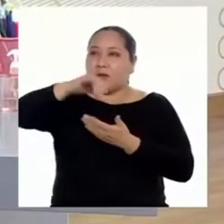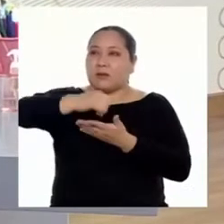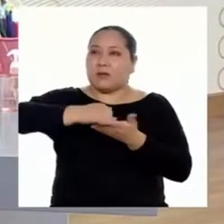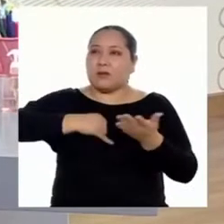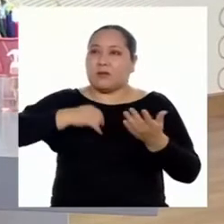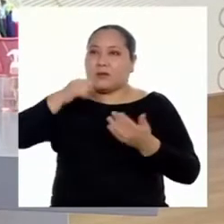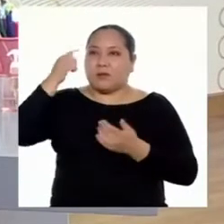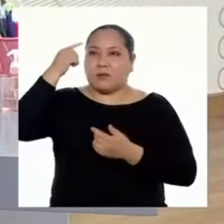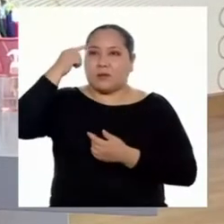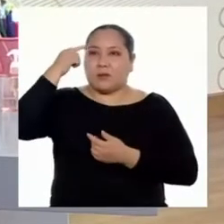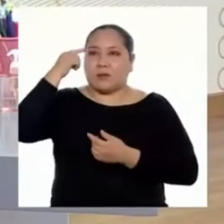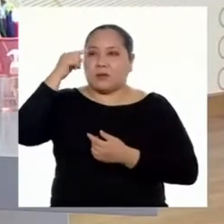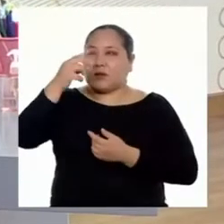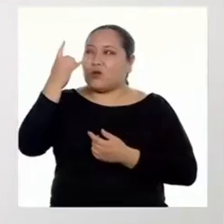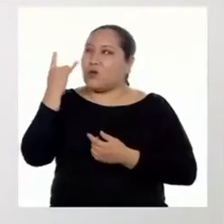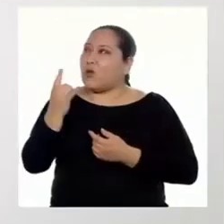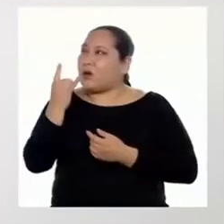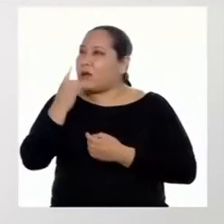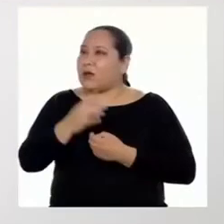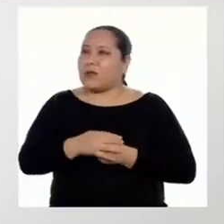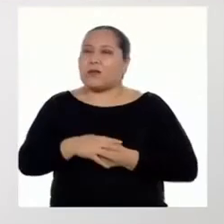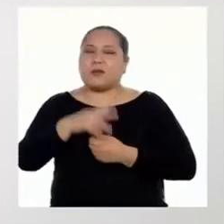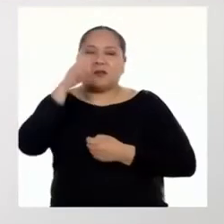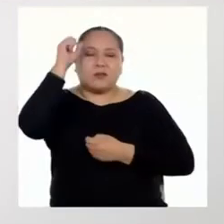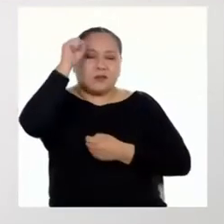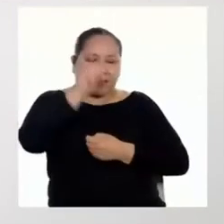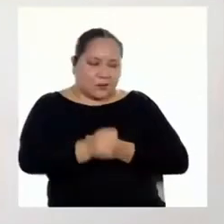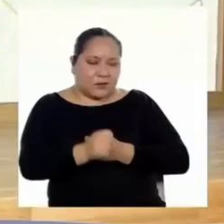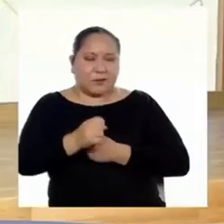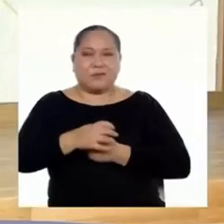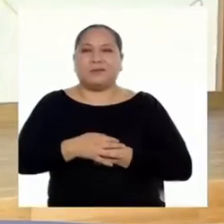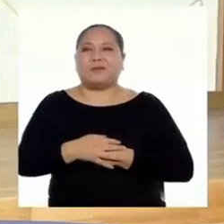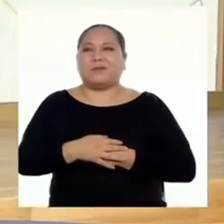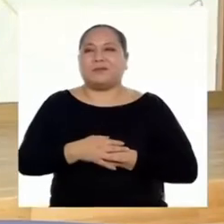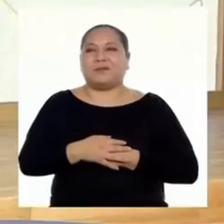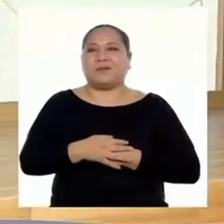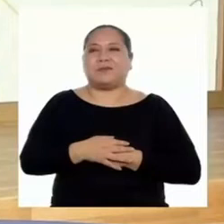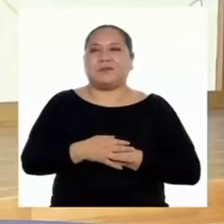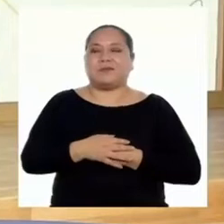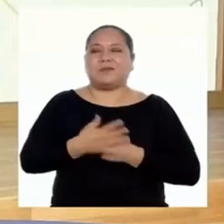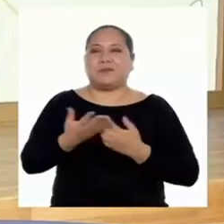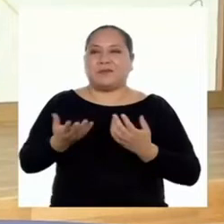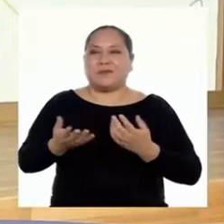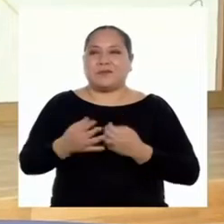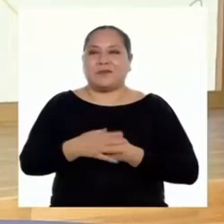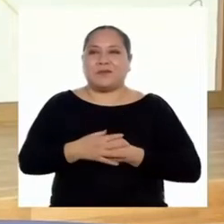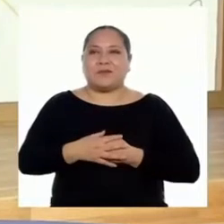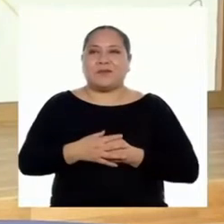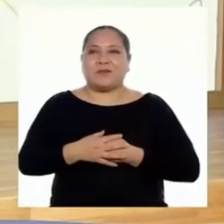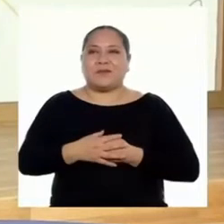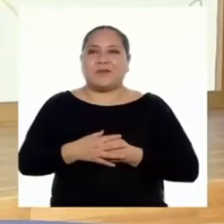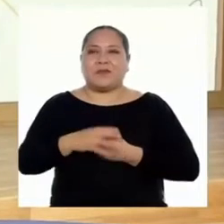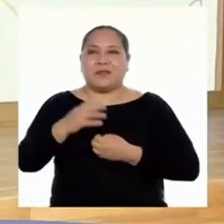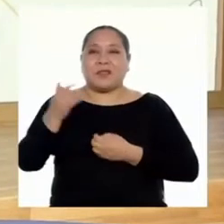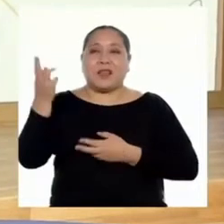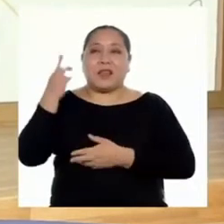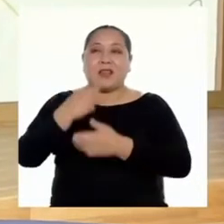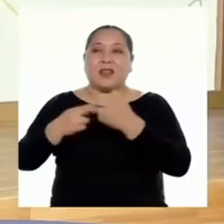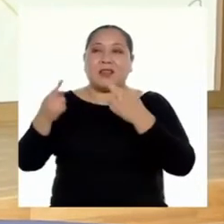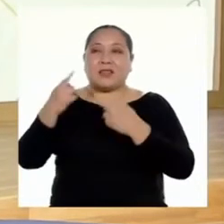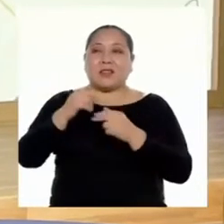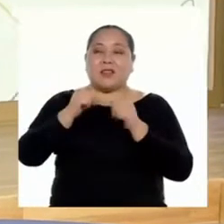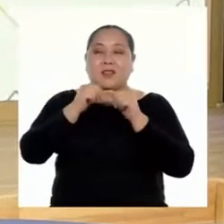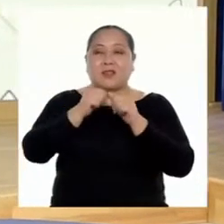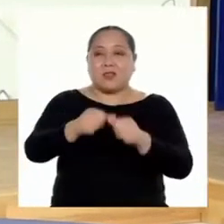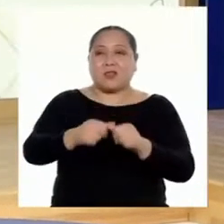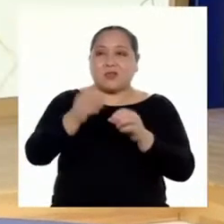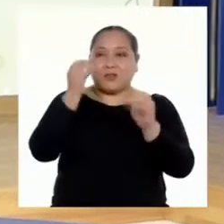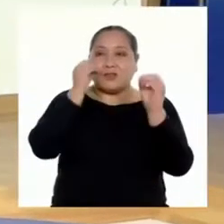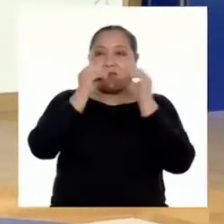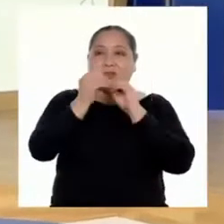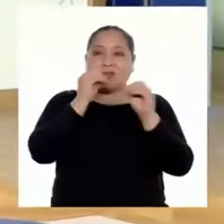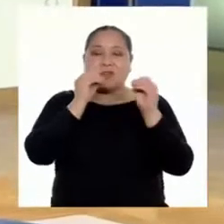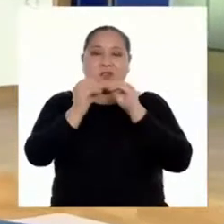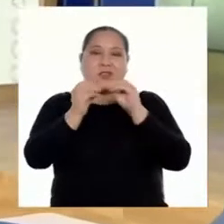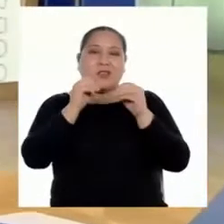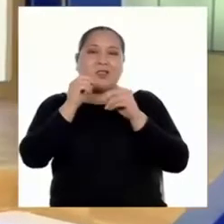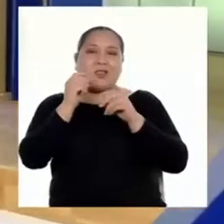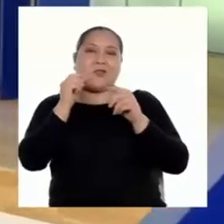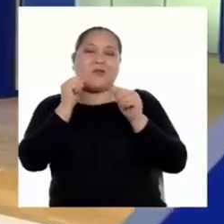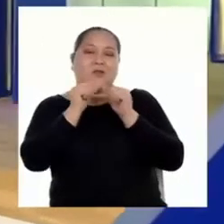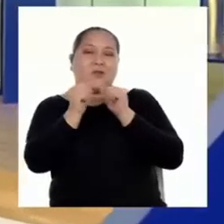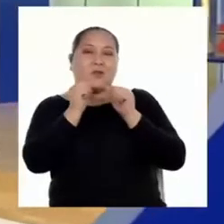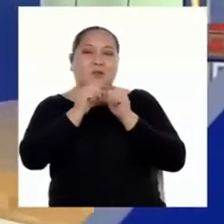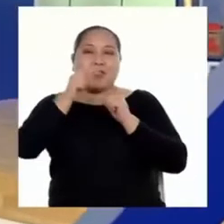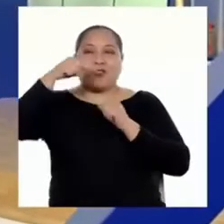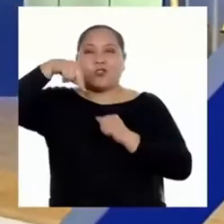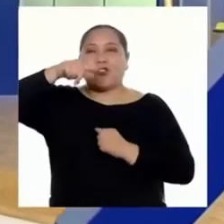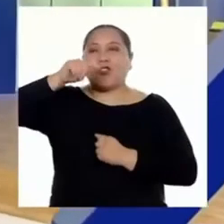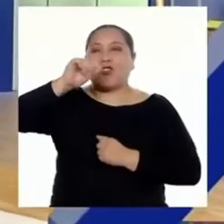entrando y me parece que puede ser urgente. Por supuesto. Entonces, al volver, seguiremos resolviendo operaciones